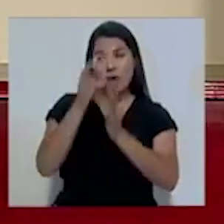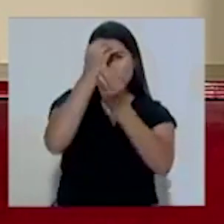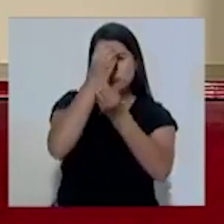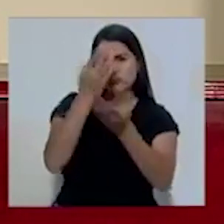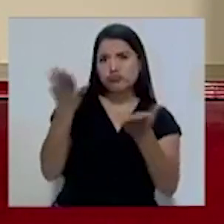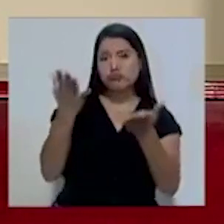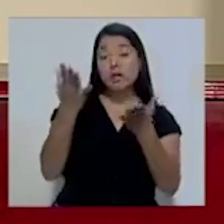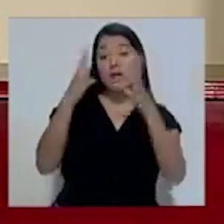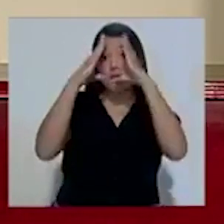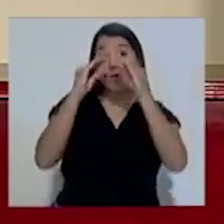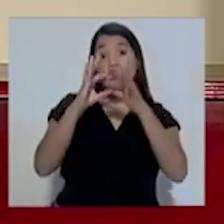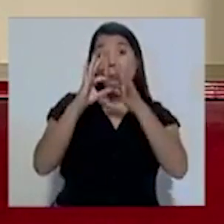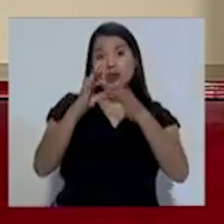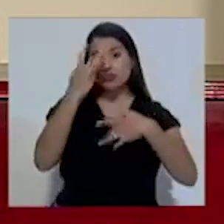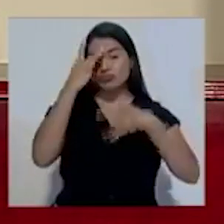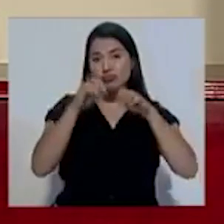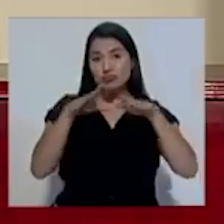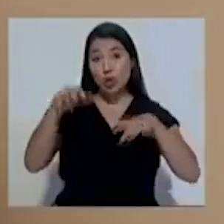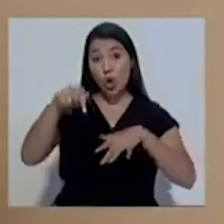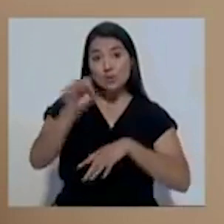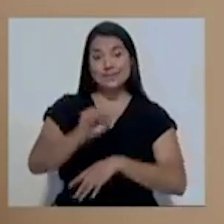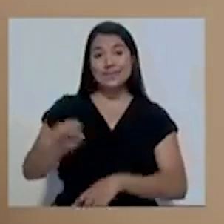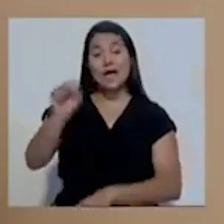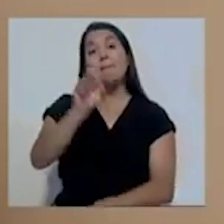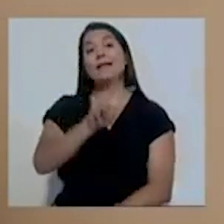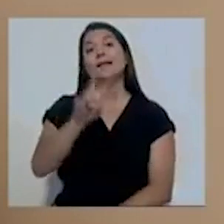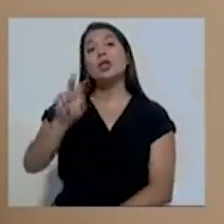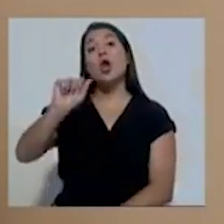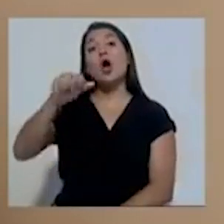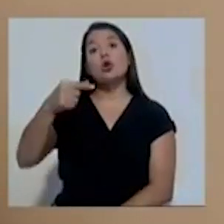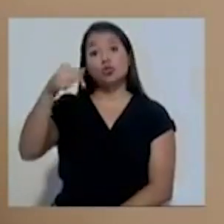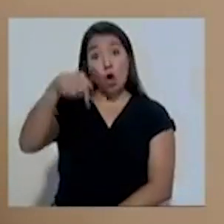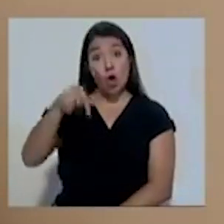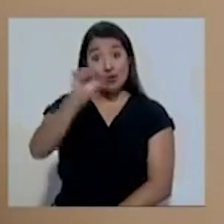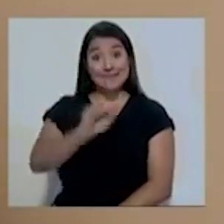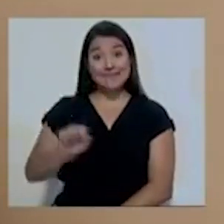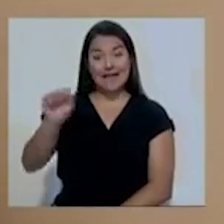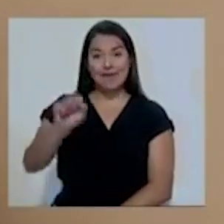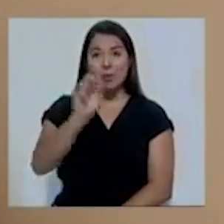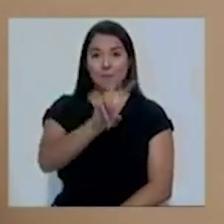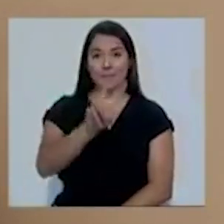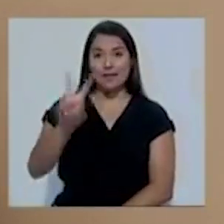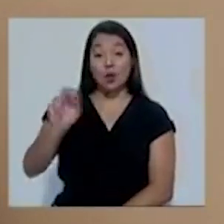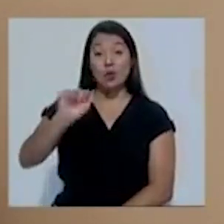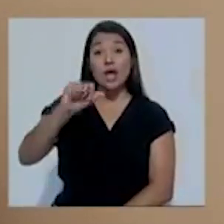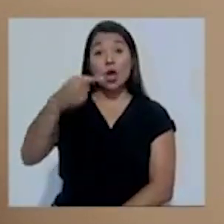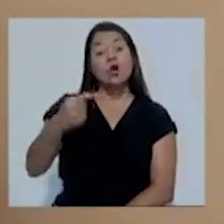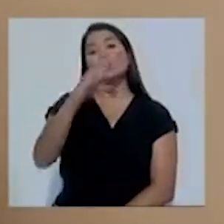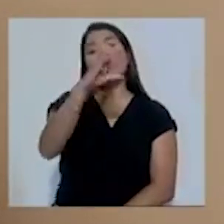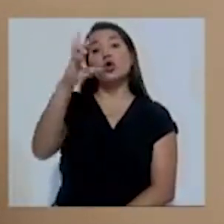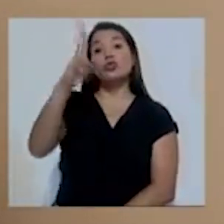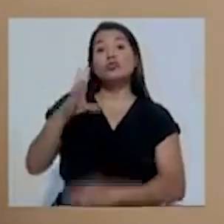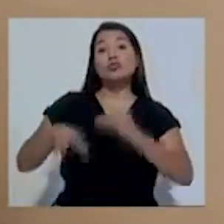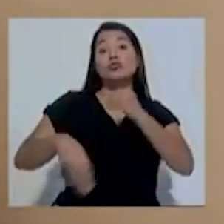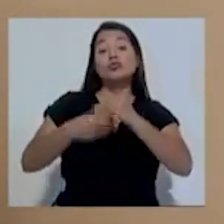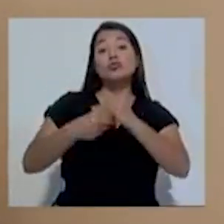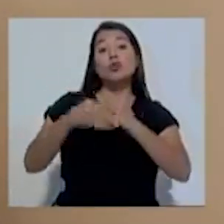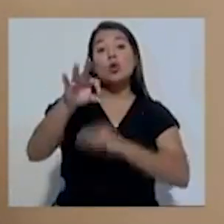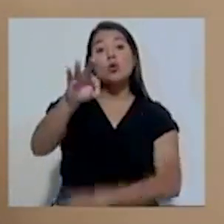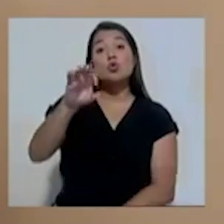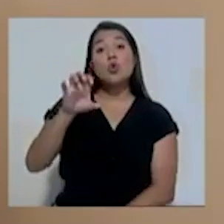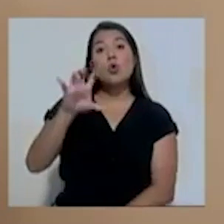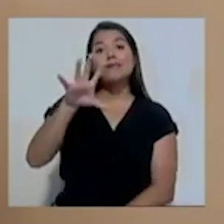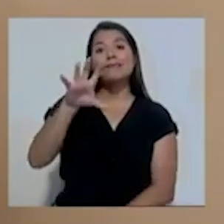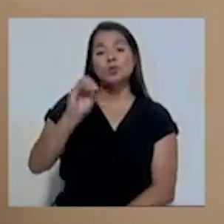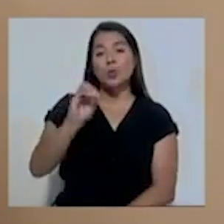este sábado 22 de agosto. El 22 de agosto el país registra 950 casos nuevos